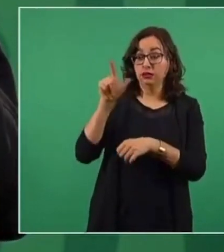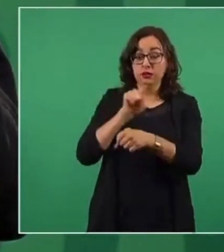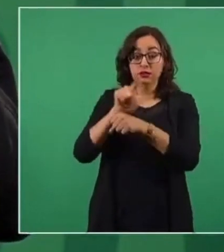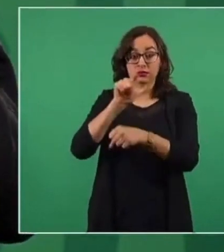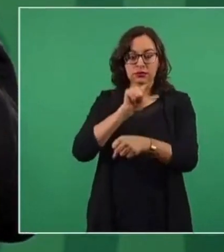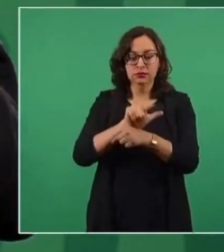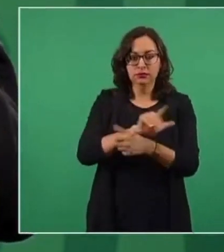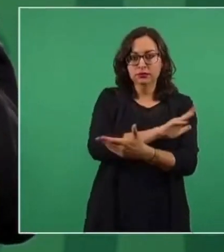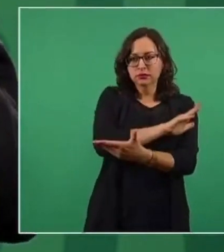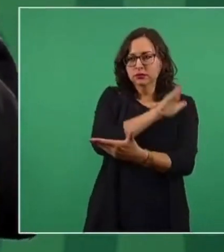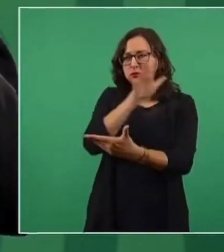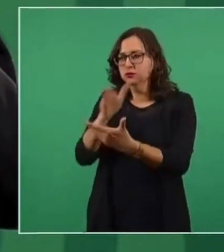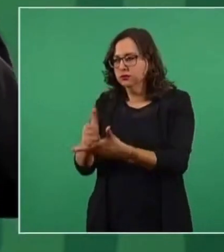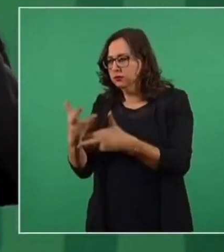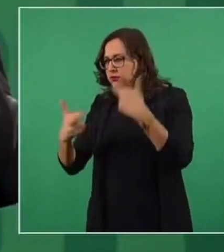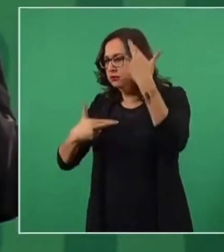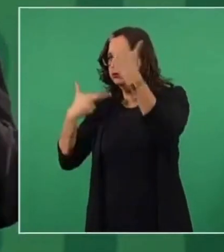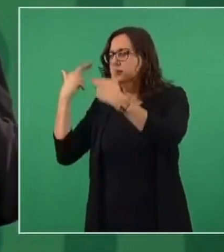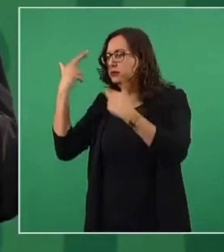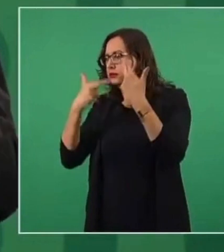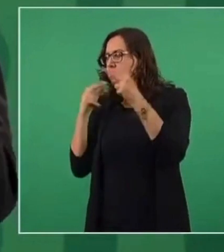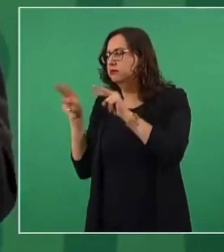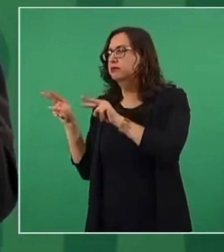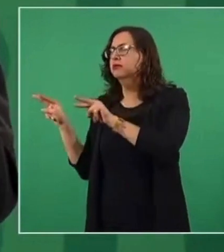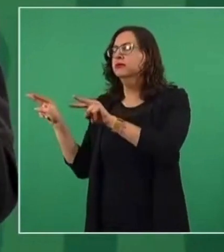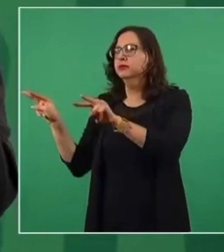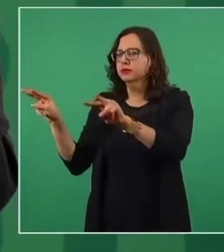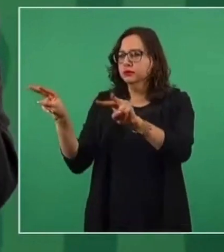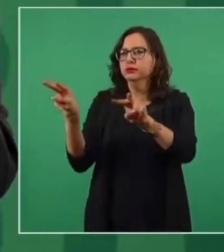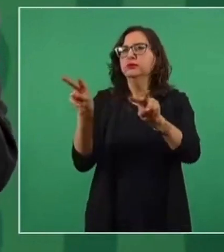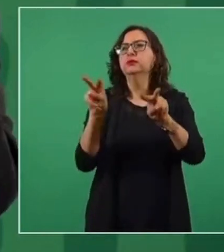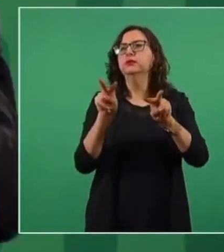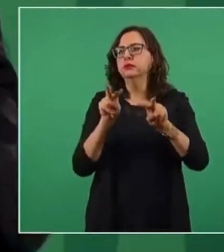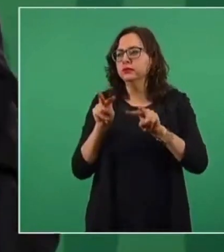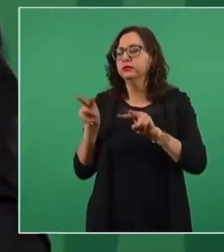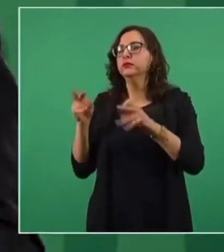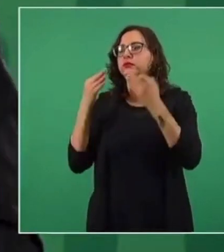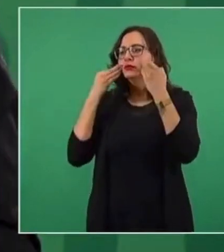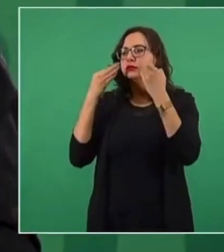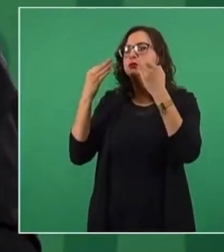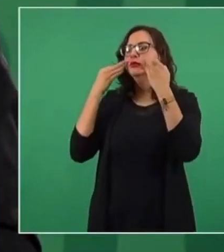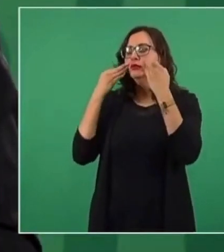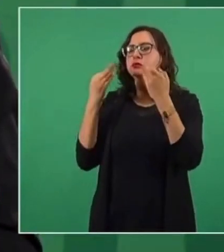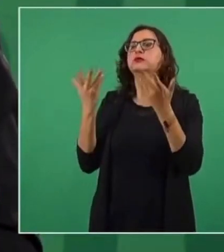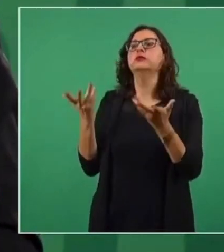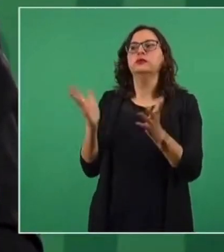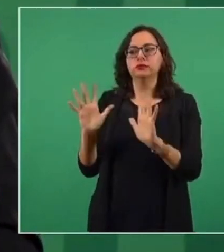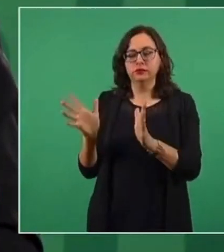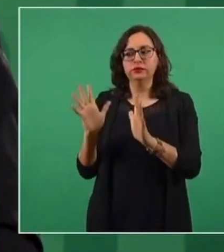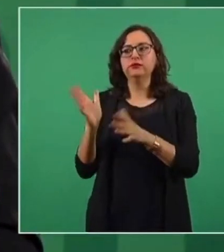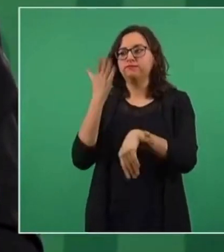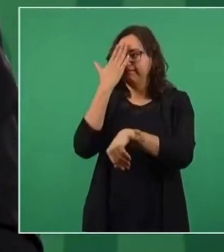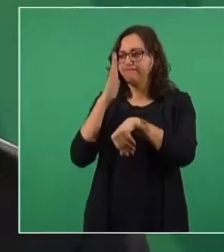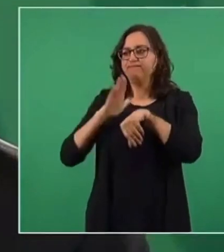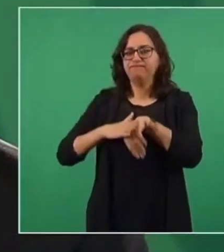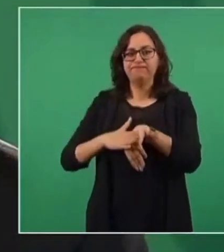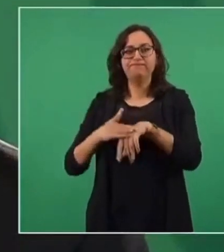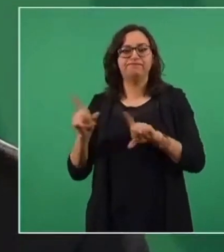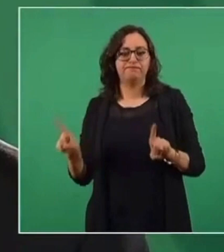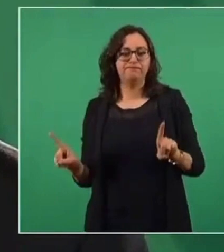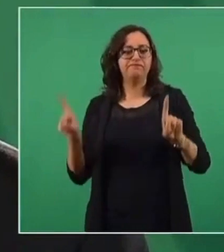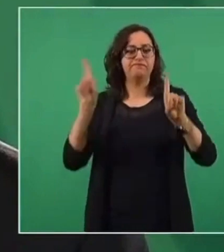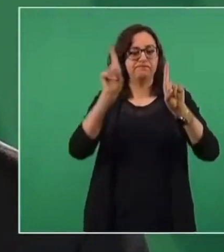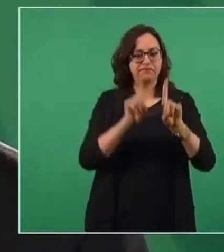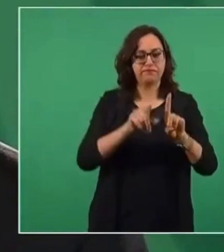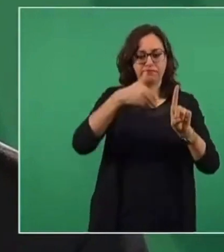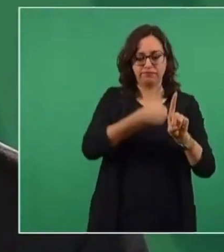viaje exploratorio y de acercamiento para que busquemos llegar a un programa común, si es posible, para esos tres países en